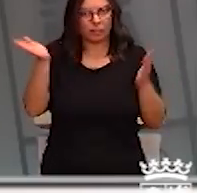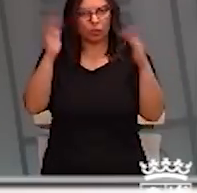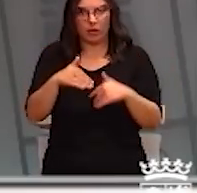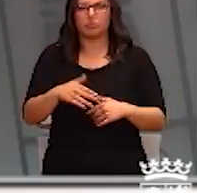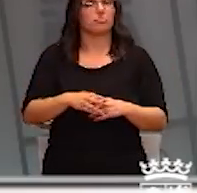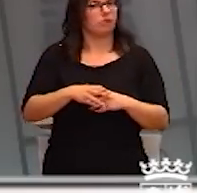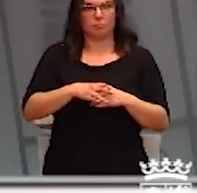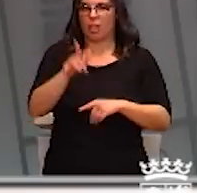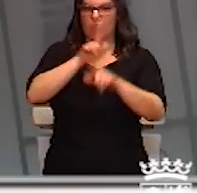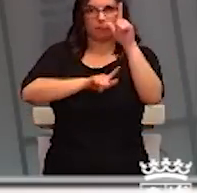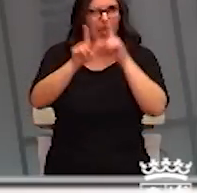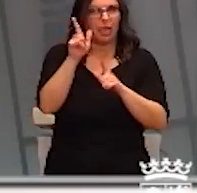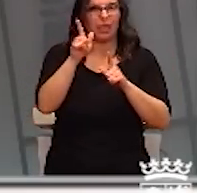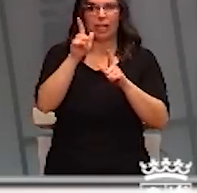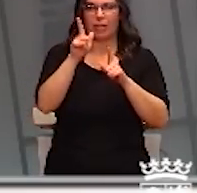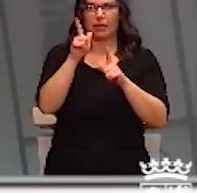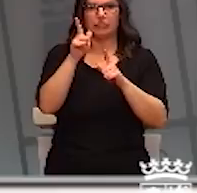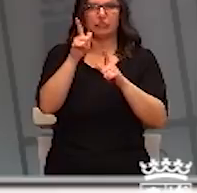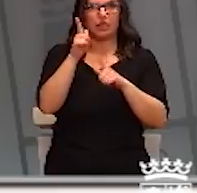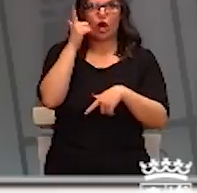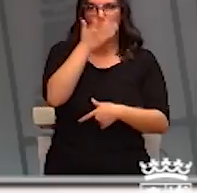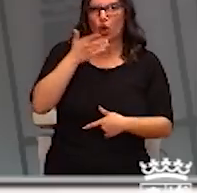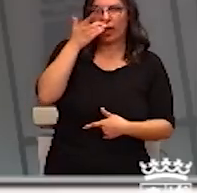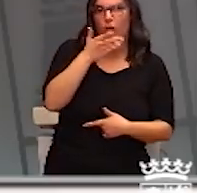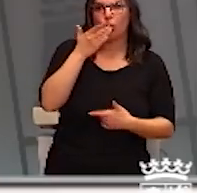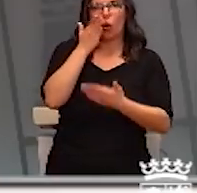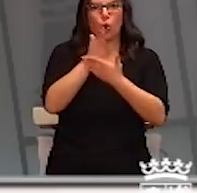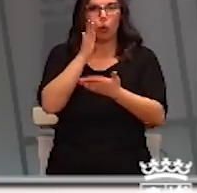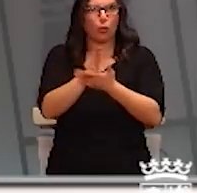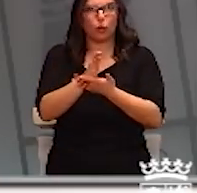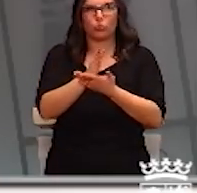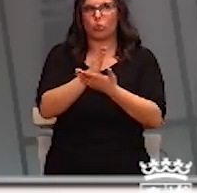viajes ni cursos ni actividades extraescolares más allá del deporte